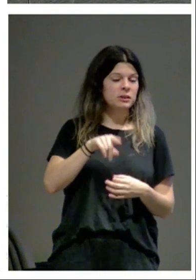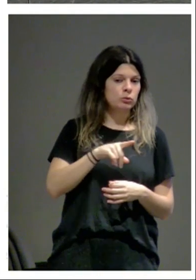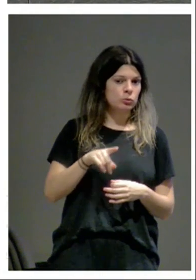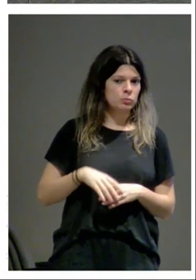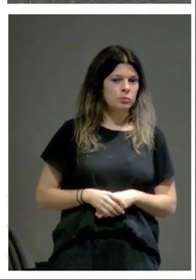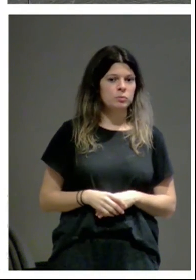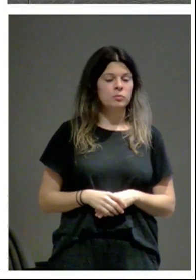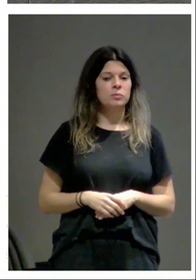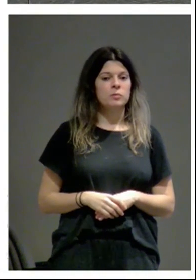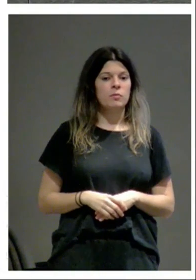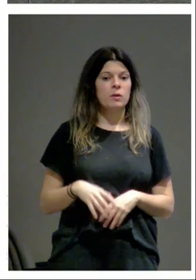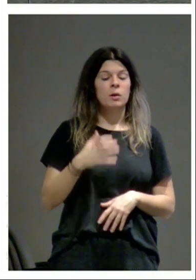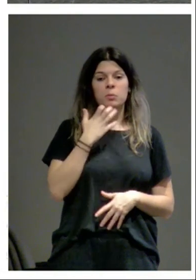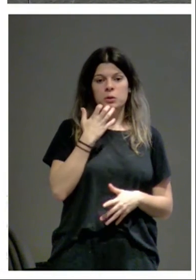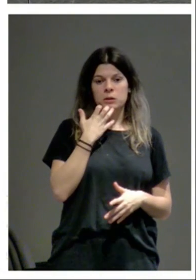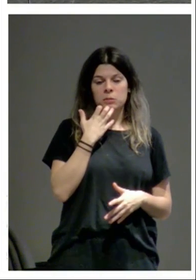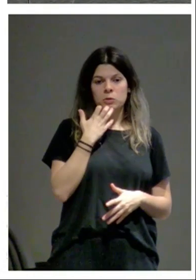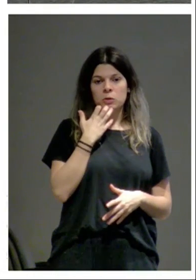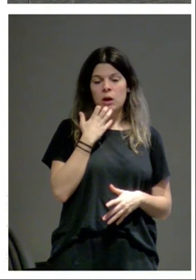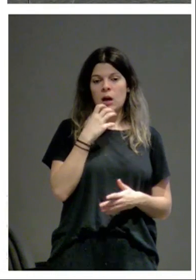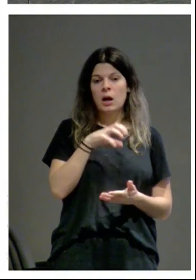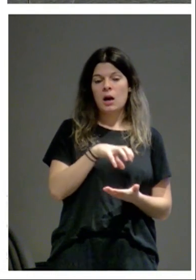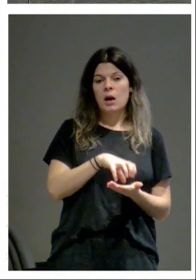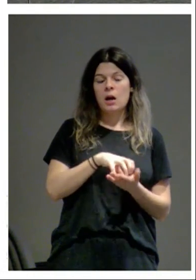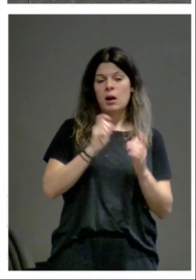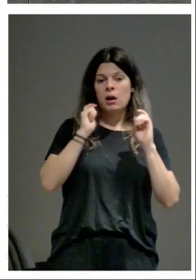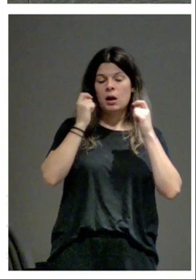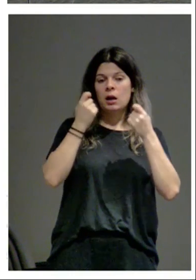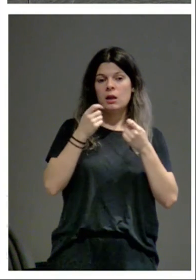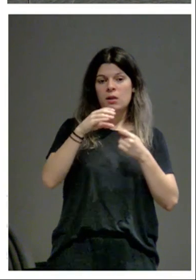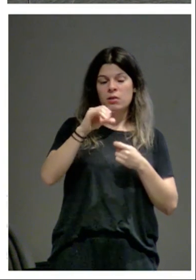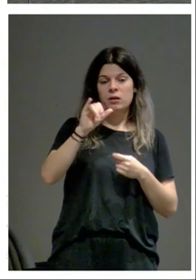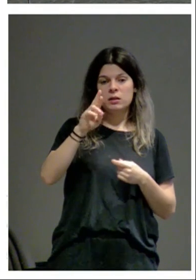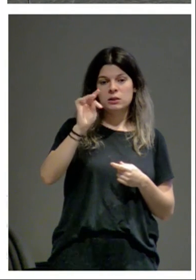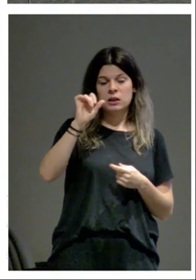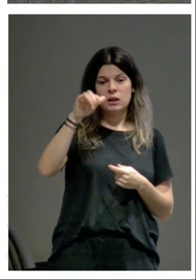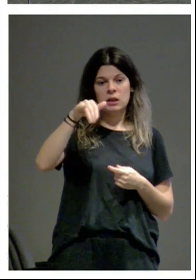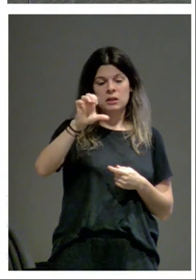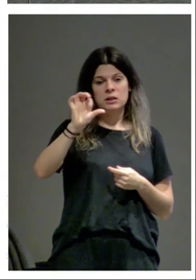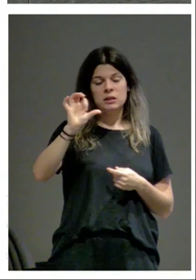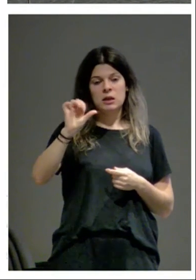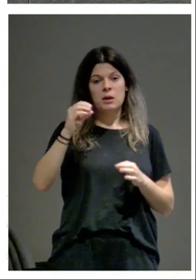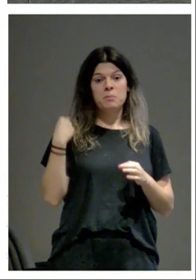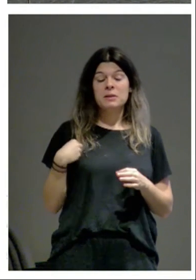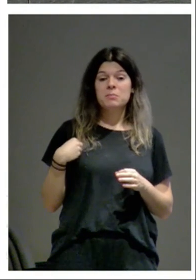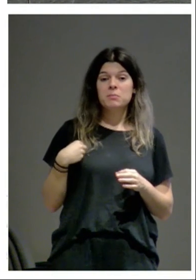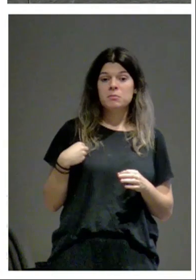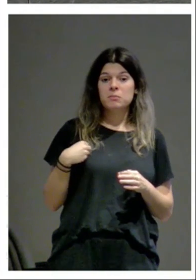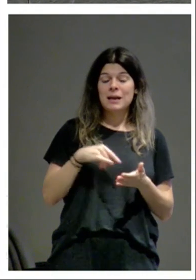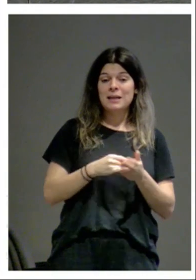si por ejemplo una abadía cisterciense incorpora en su propia arquitectura